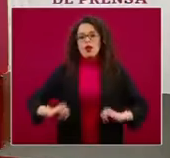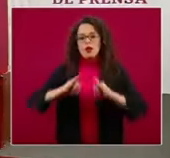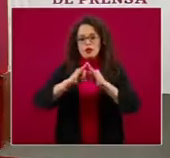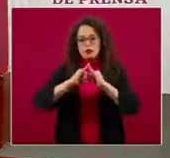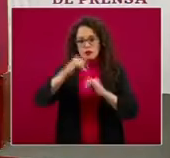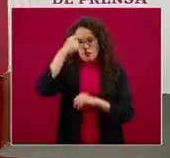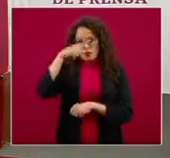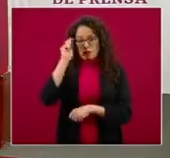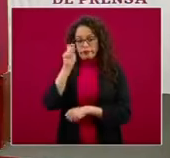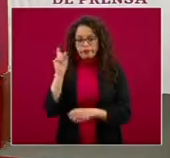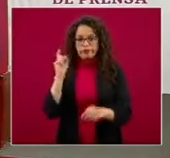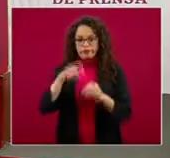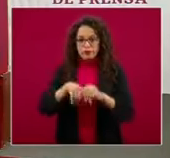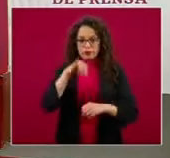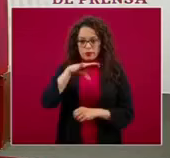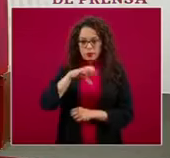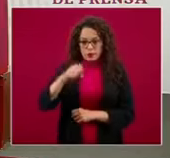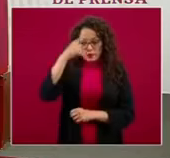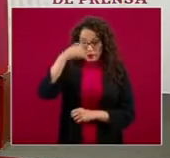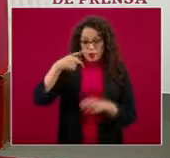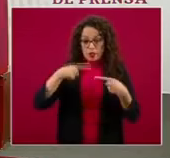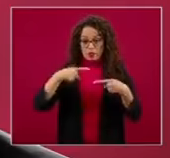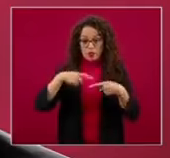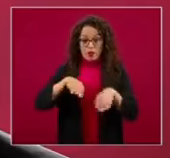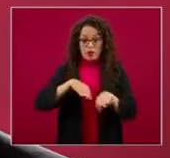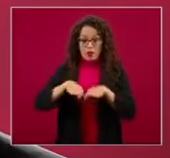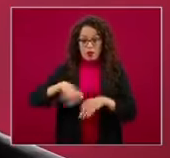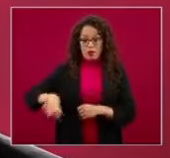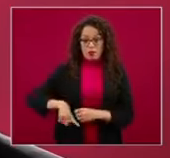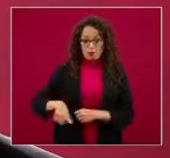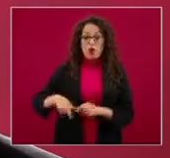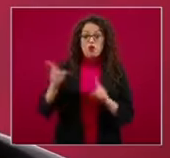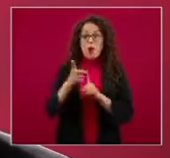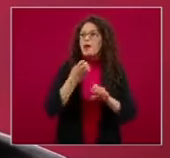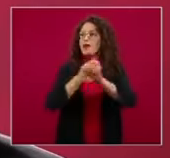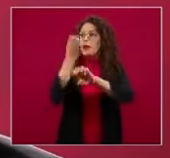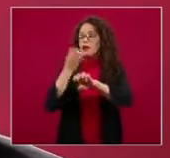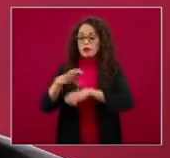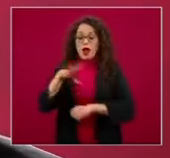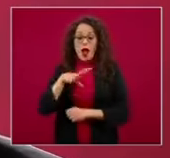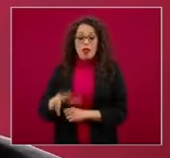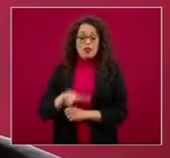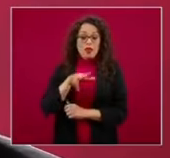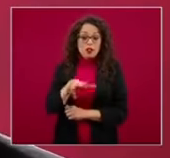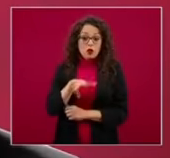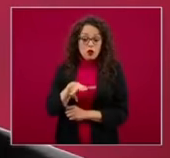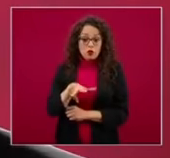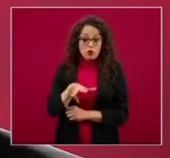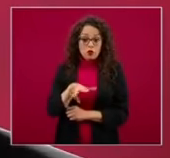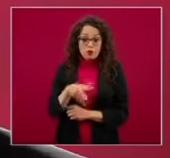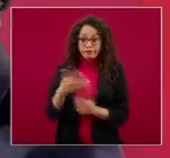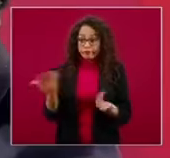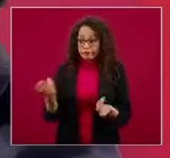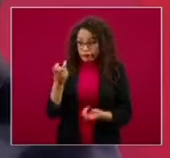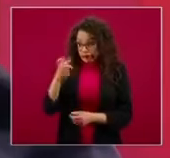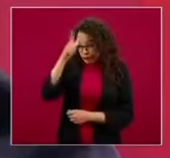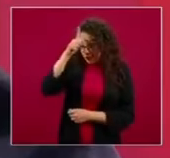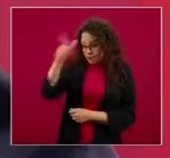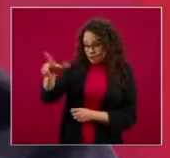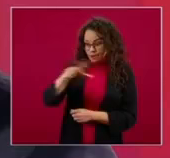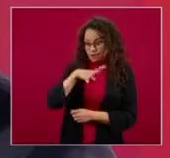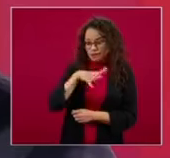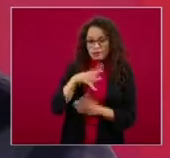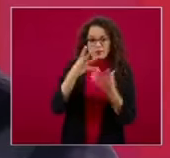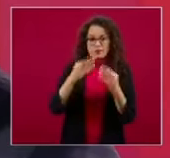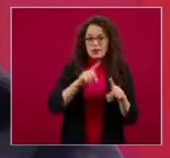social para los trabajadores del Estado en las entidades federativas son dieciocho entonces como se puede ver hay múltiples